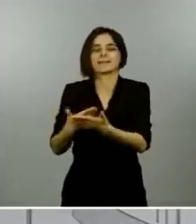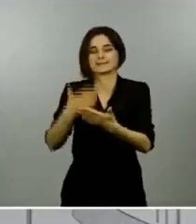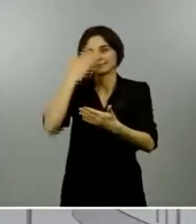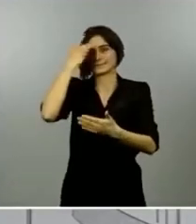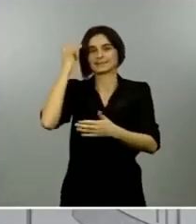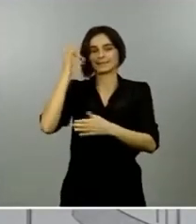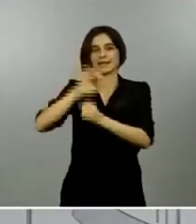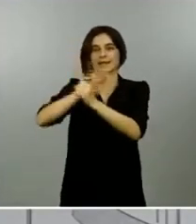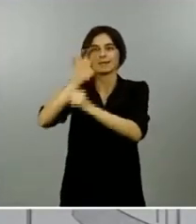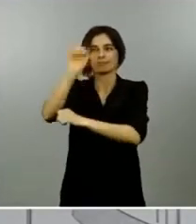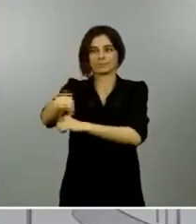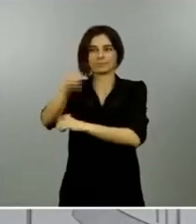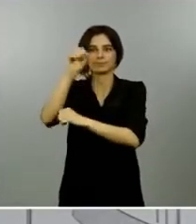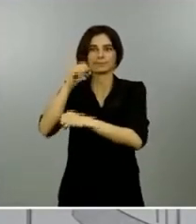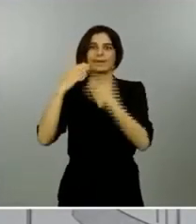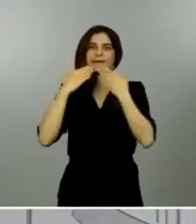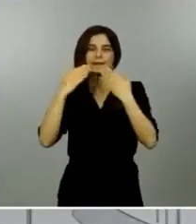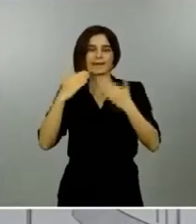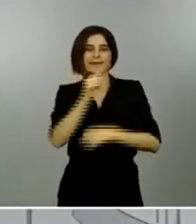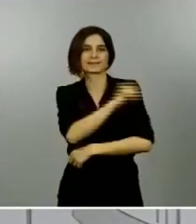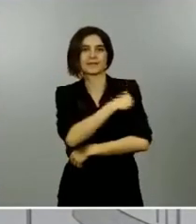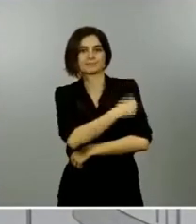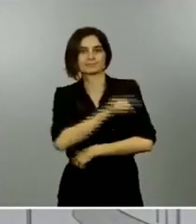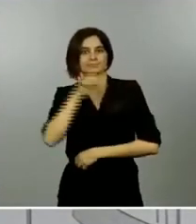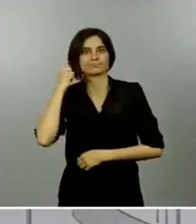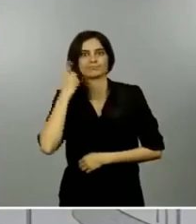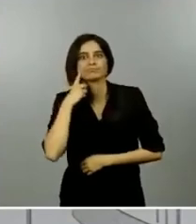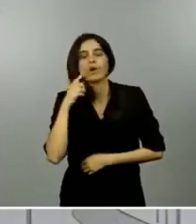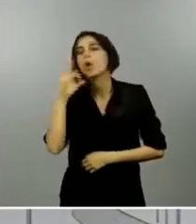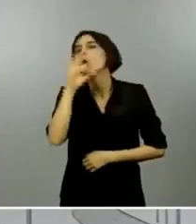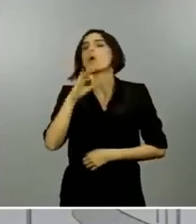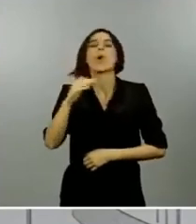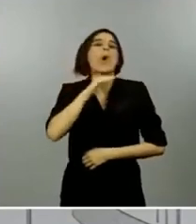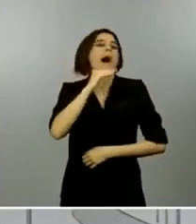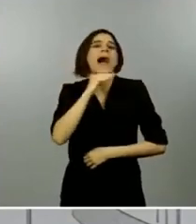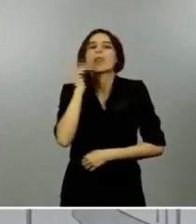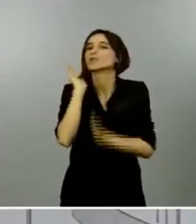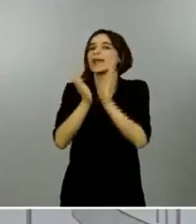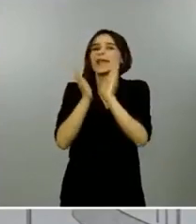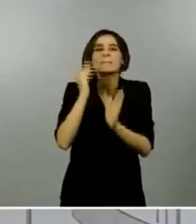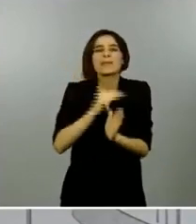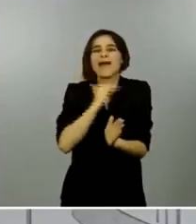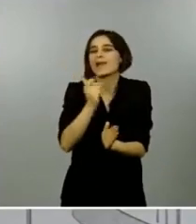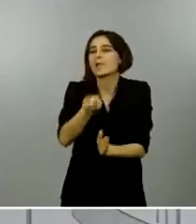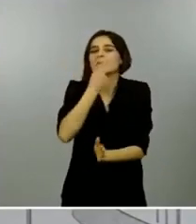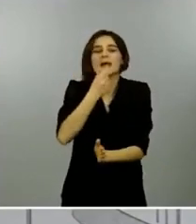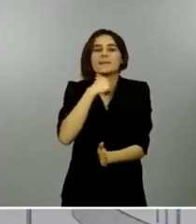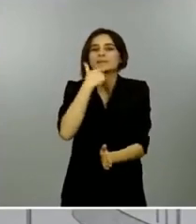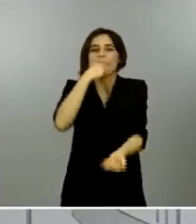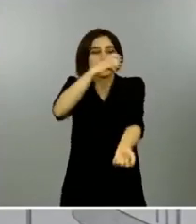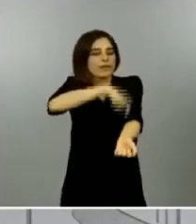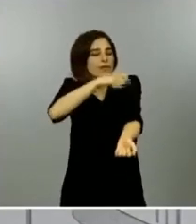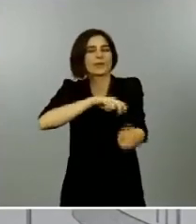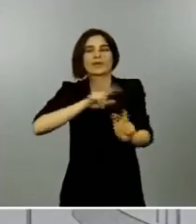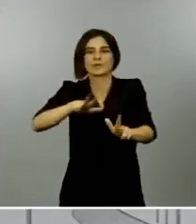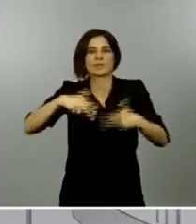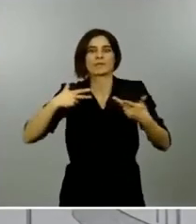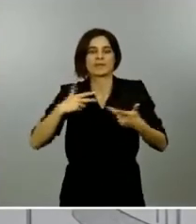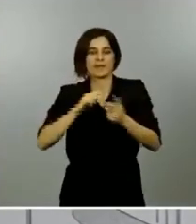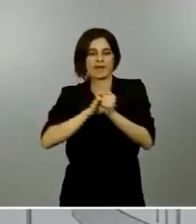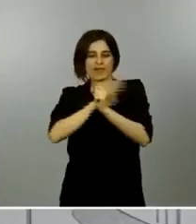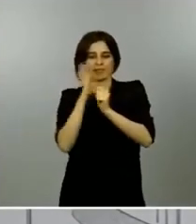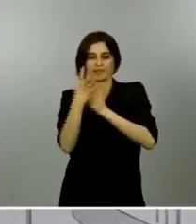descubrimiento de la vacuna o del remedio terapéutico que nos permite controlar al virus y en relación con